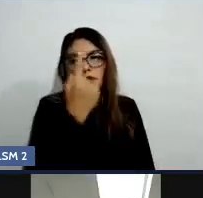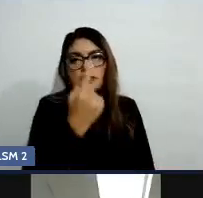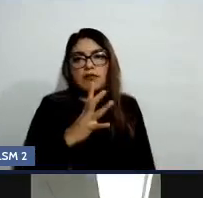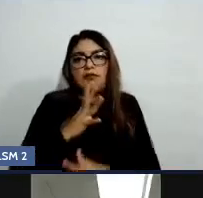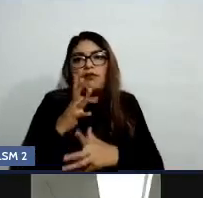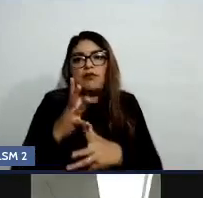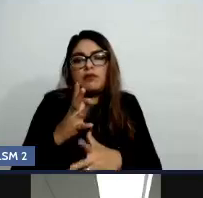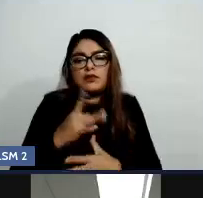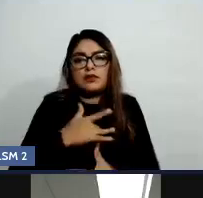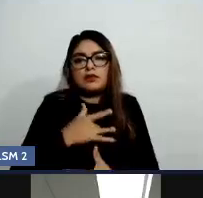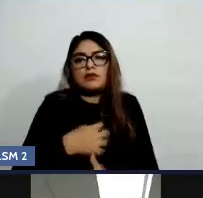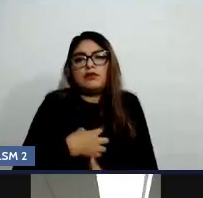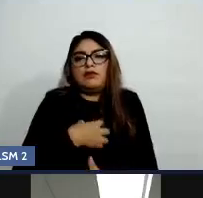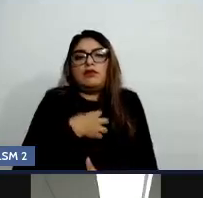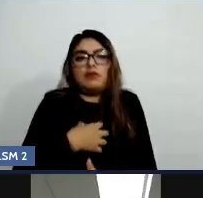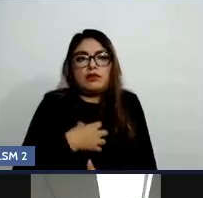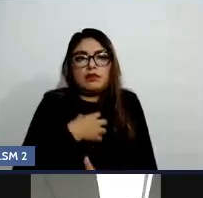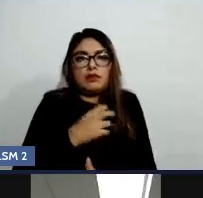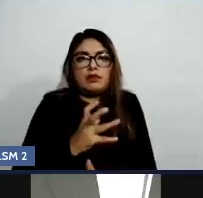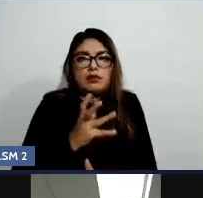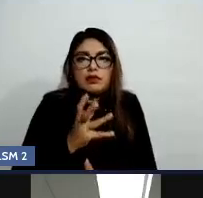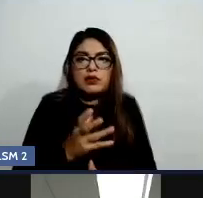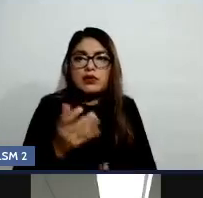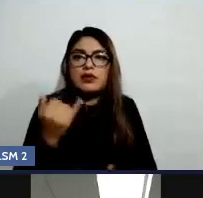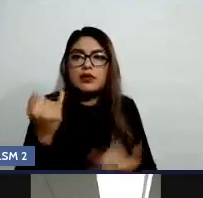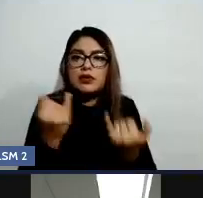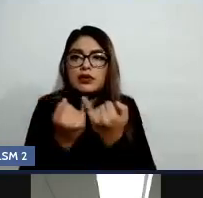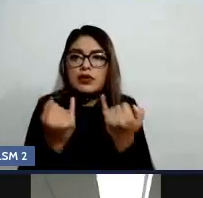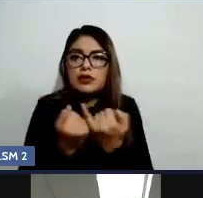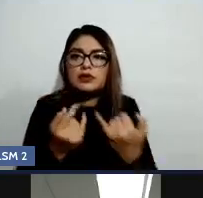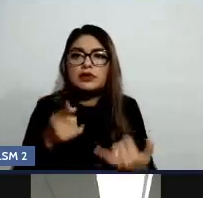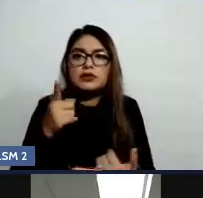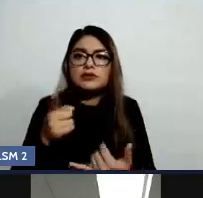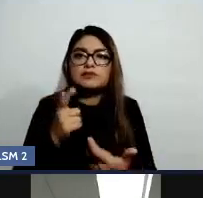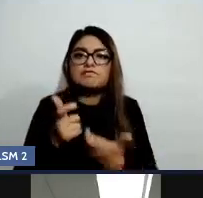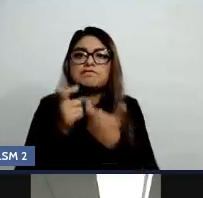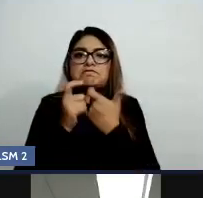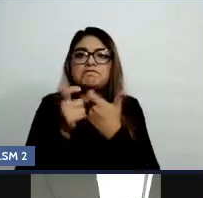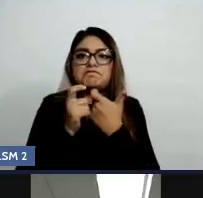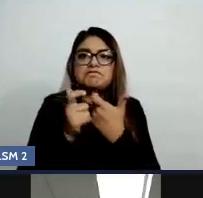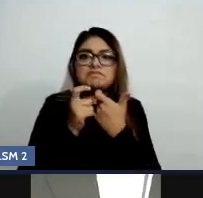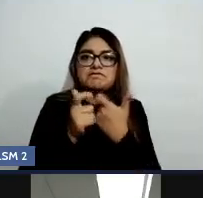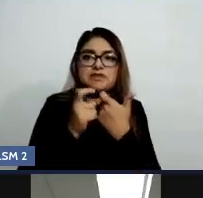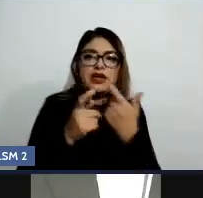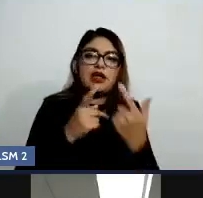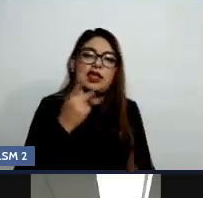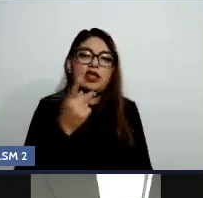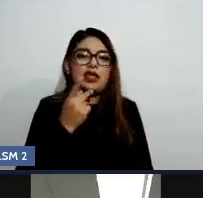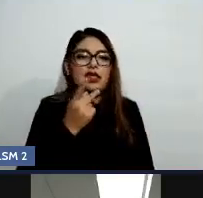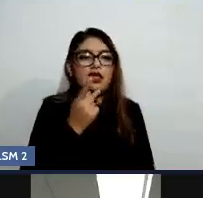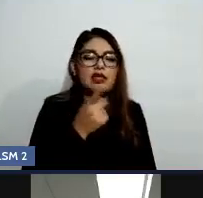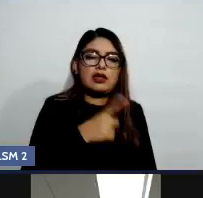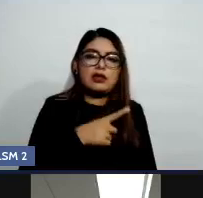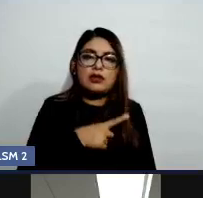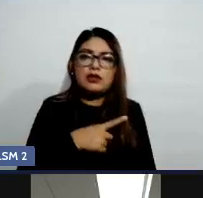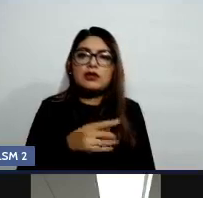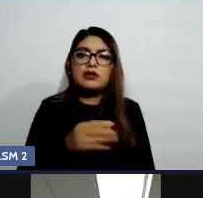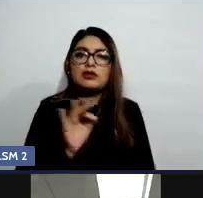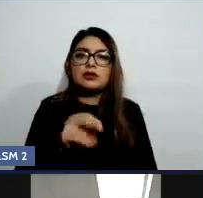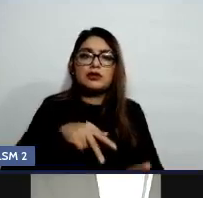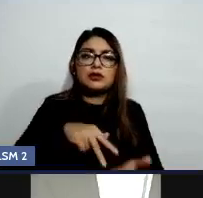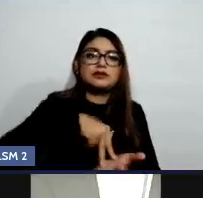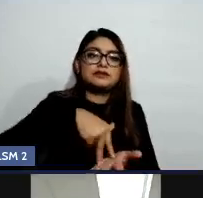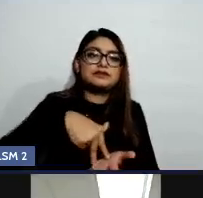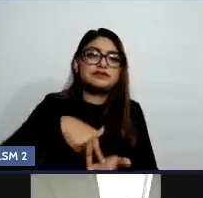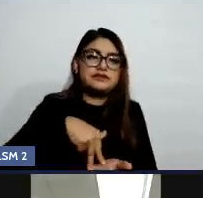Y van subiendo, ¿no? La disminución de la visibilidad. Problemas para mantenerse en pie. Puede haber